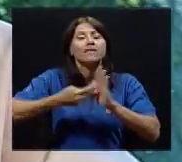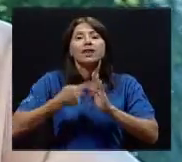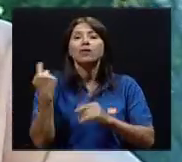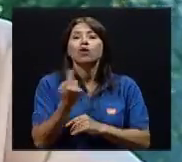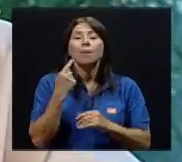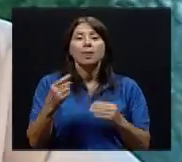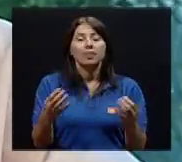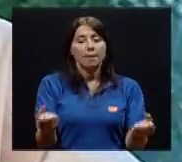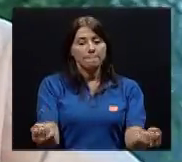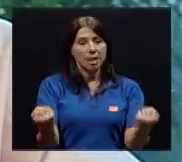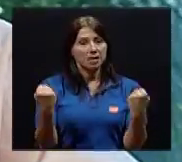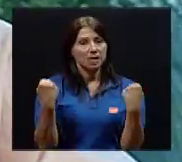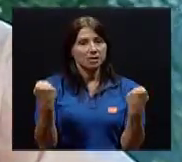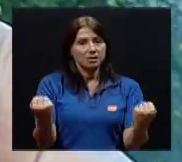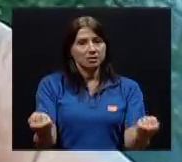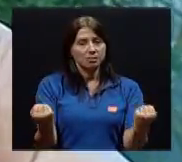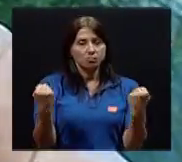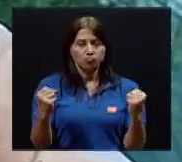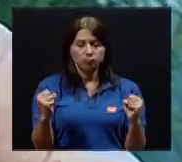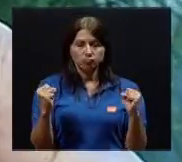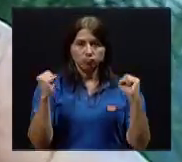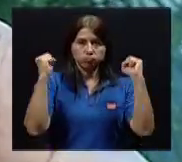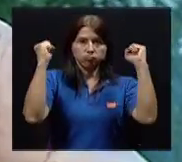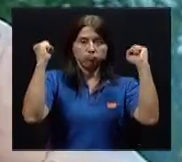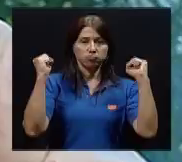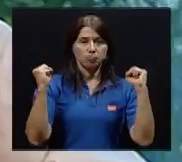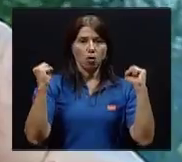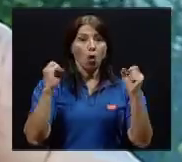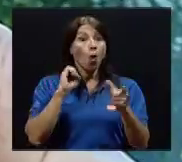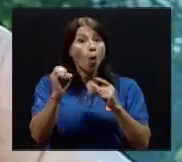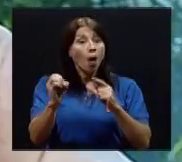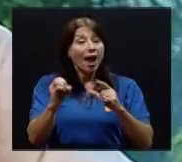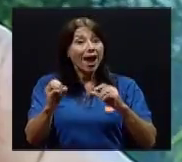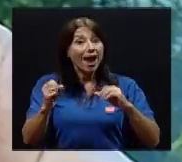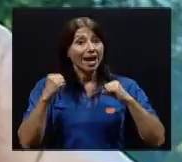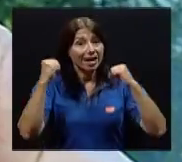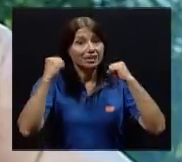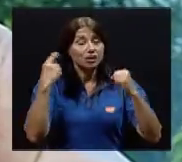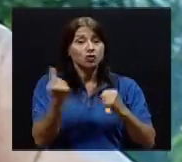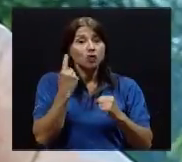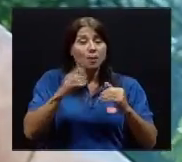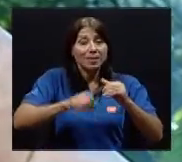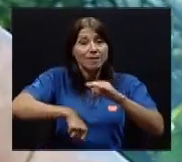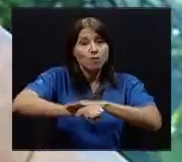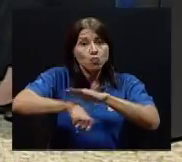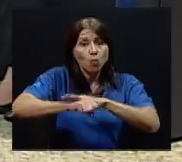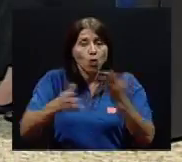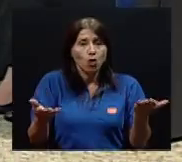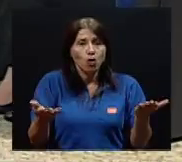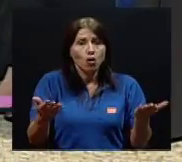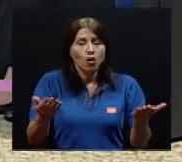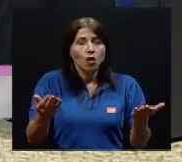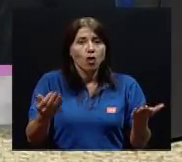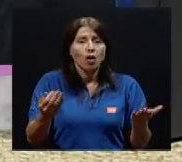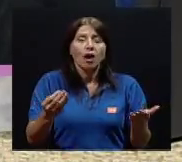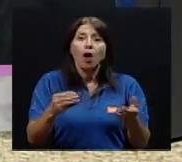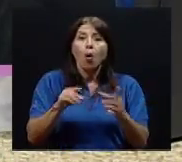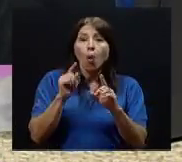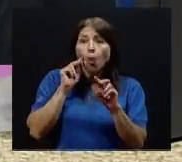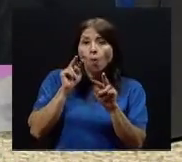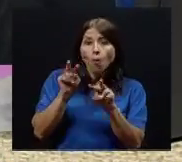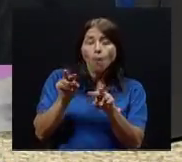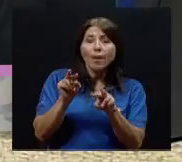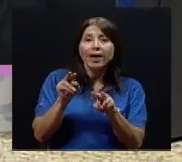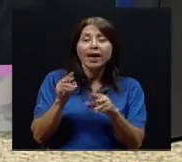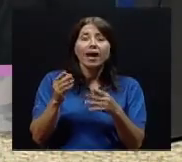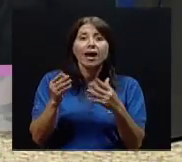de que el ejercicio solo son las pesas. El ejercicio solo son el fútbol. El ejercicio tiene...